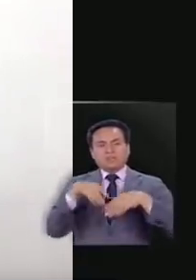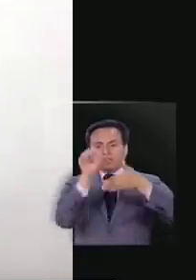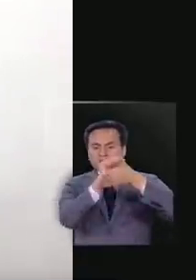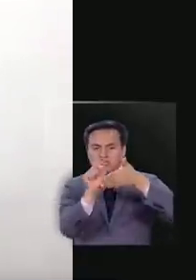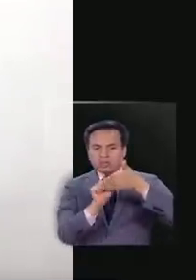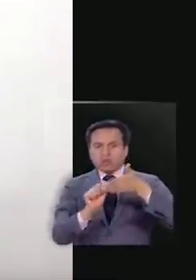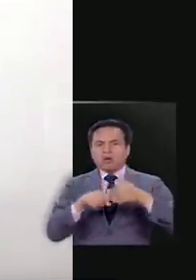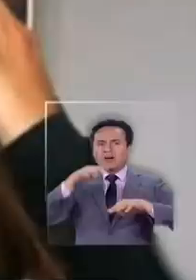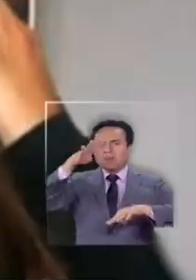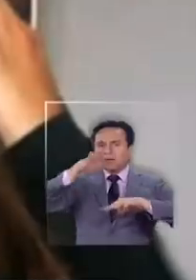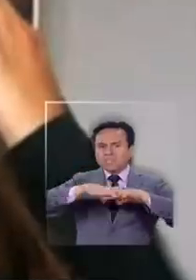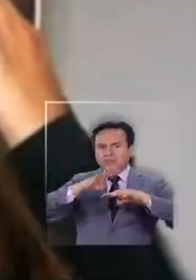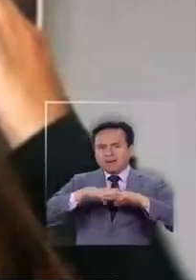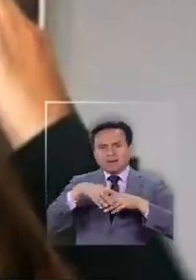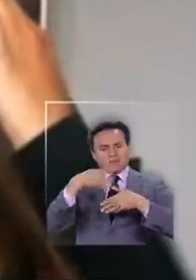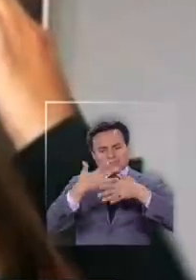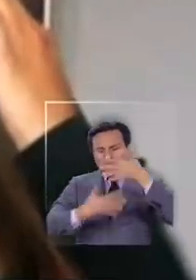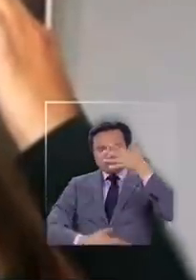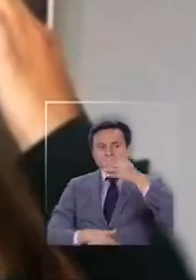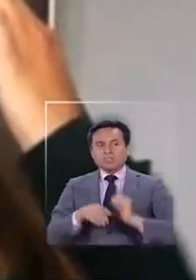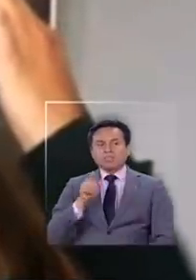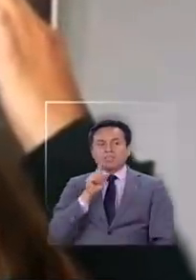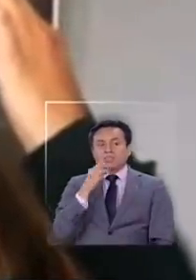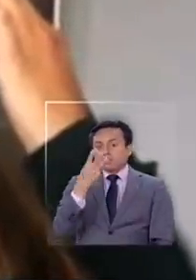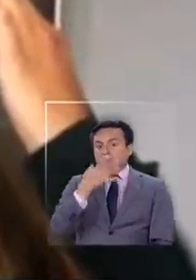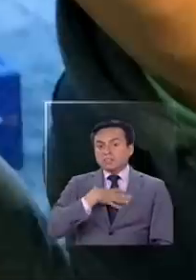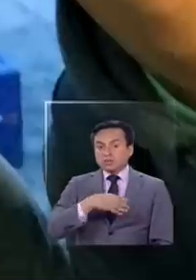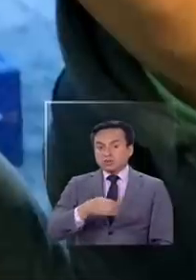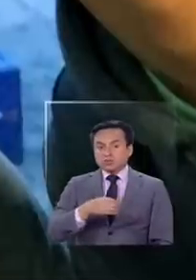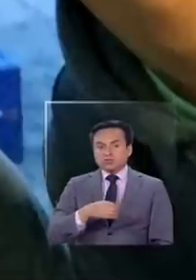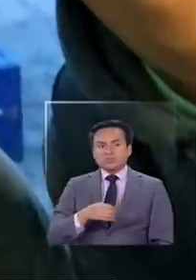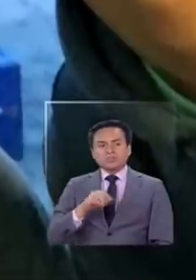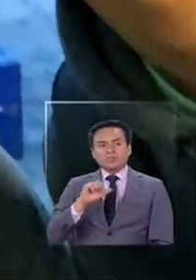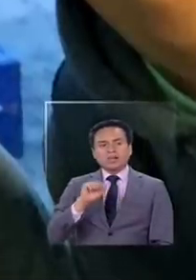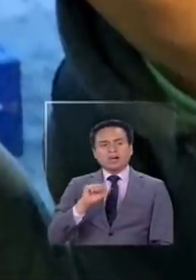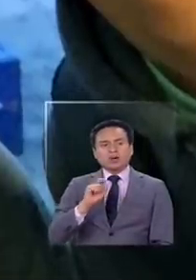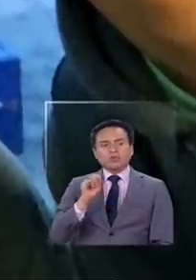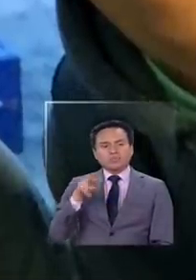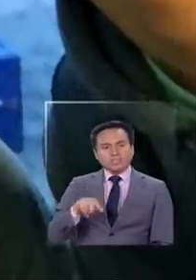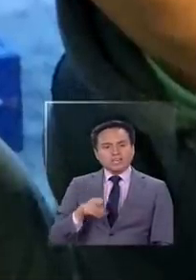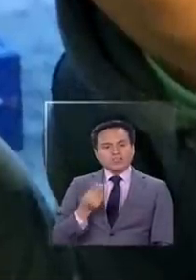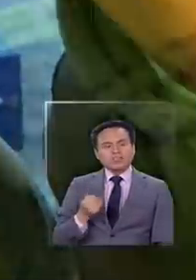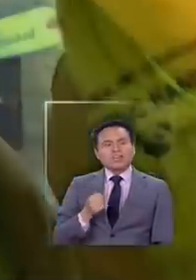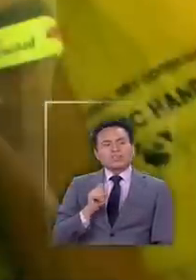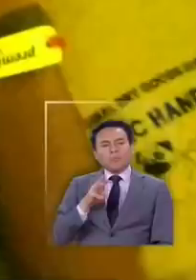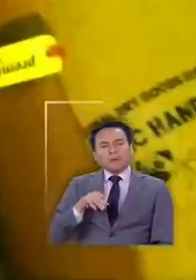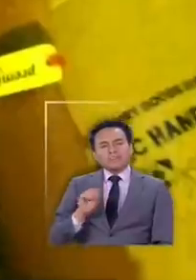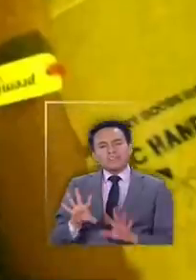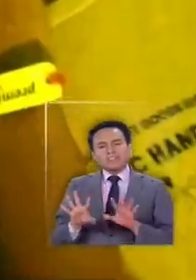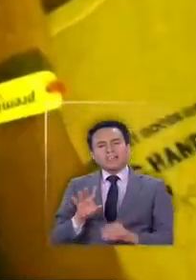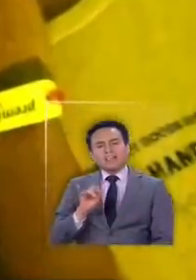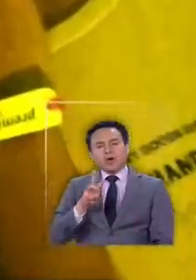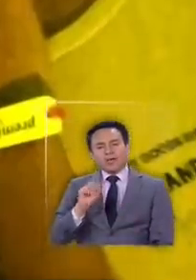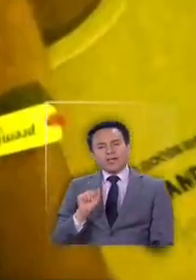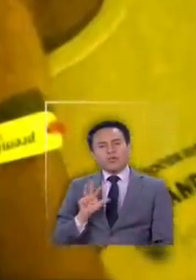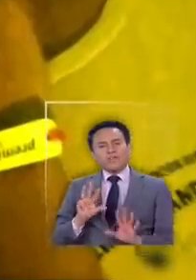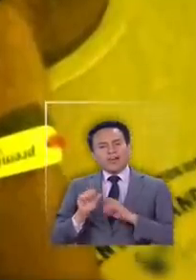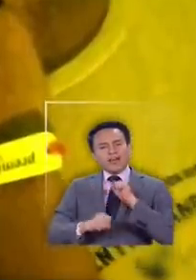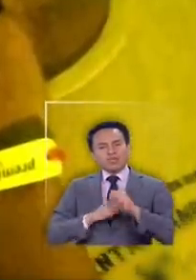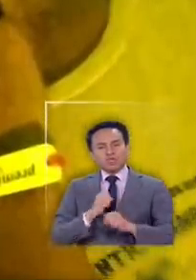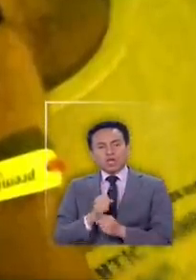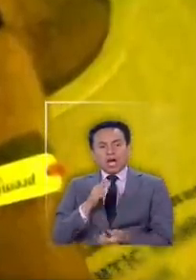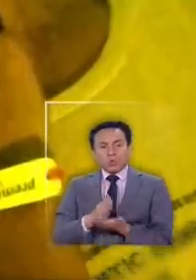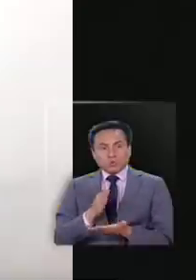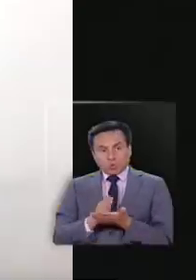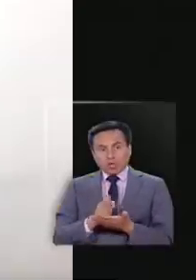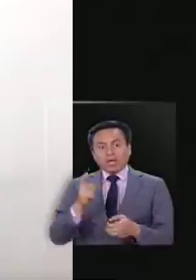matemático. Tiene tres hijos. Agustín de 14, Tomás de 10 y Laura de 9 años. Son alumnos